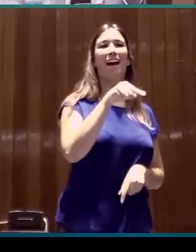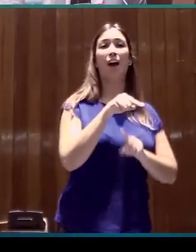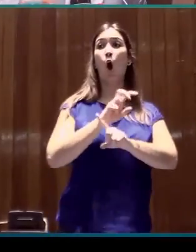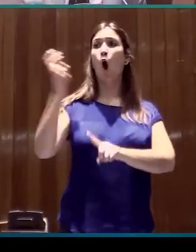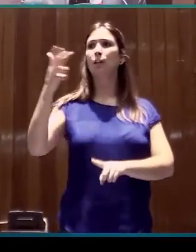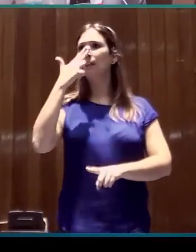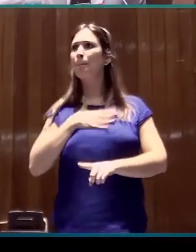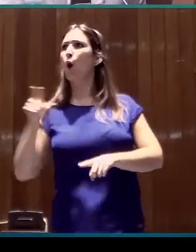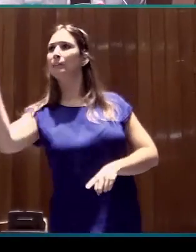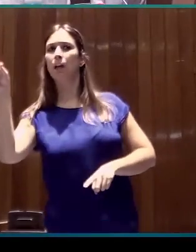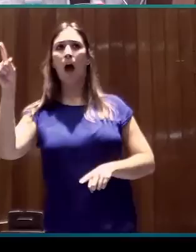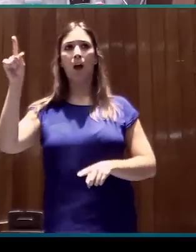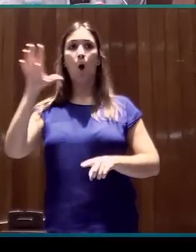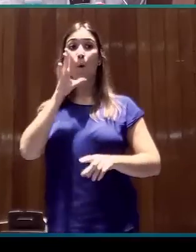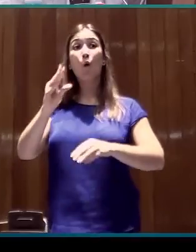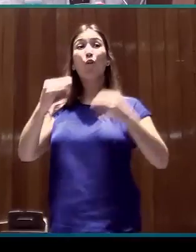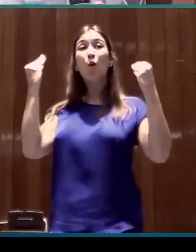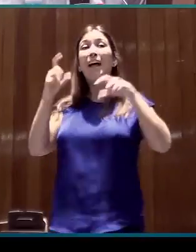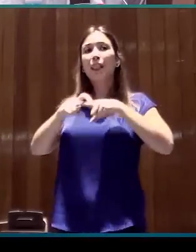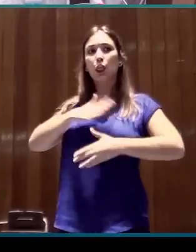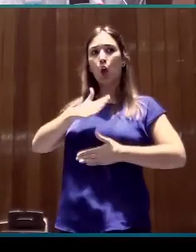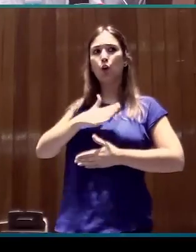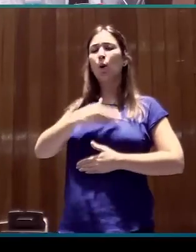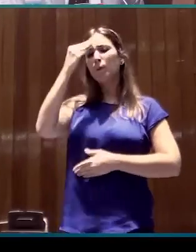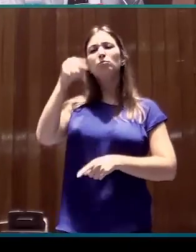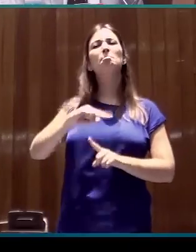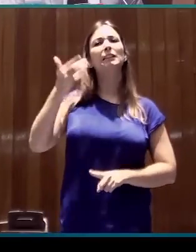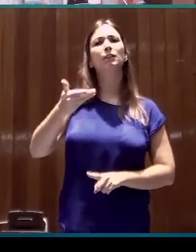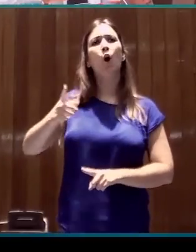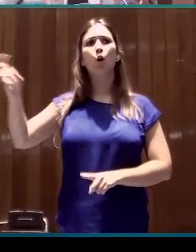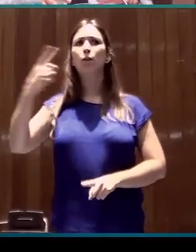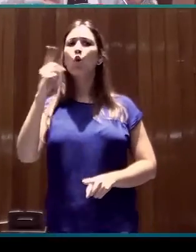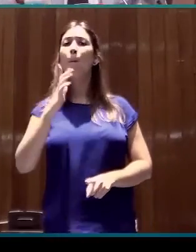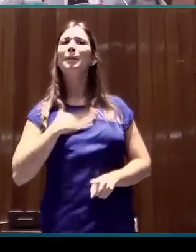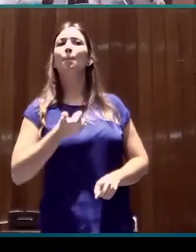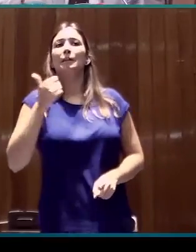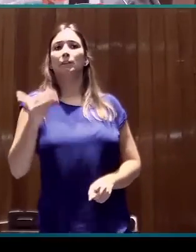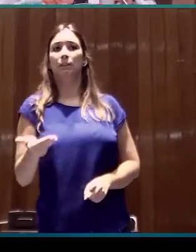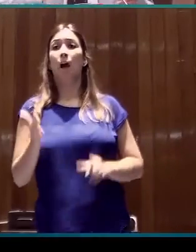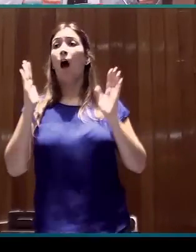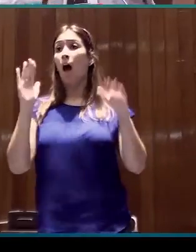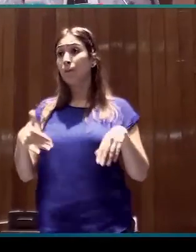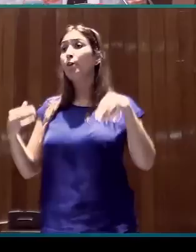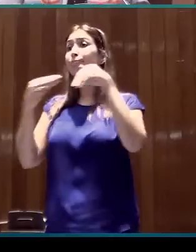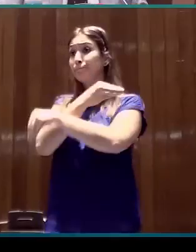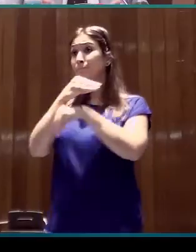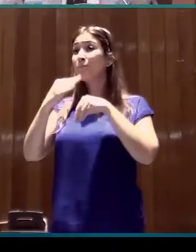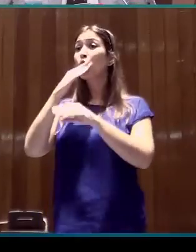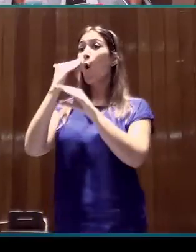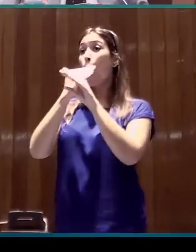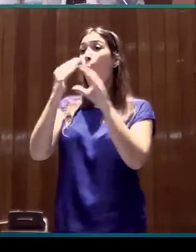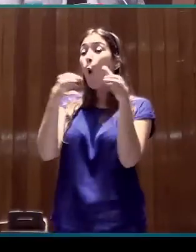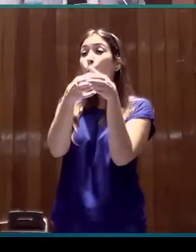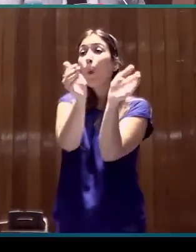formación, porque creemos que aquello es lo más importante. Y en realidad tenemos grupos de escala pequeña,